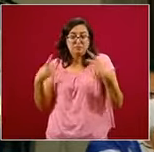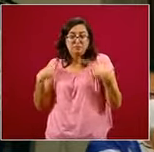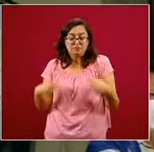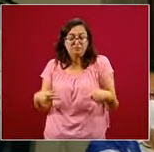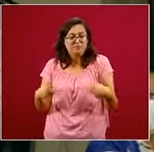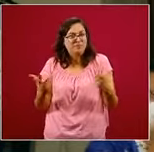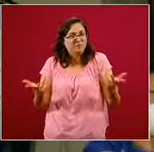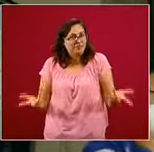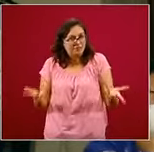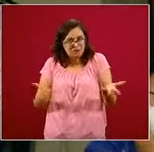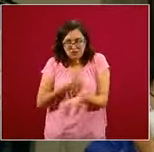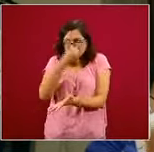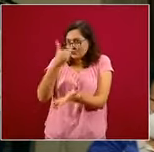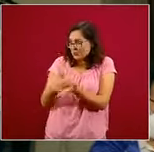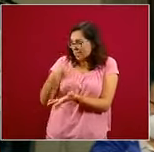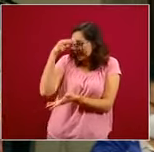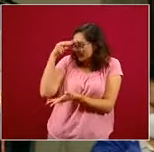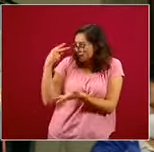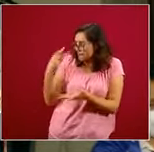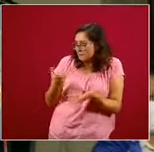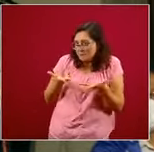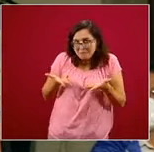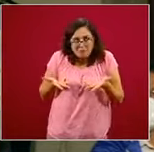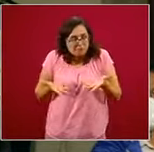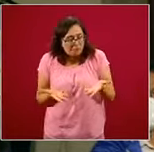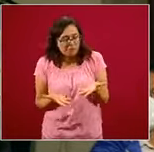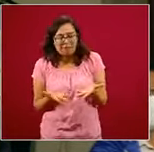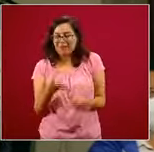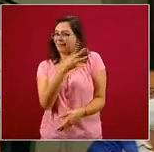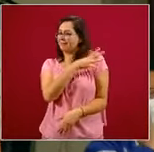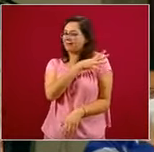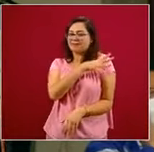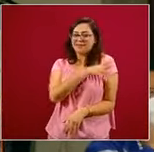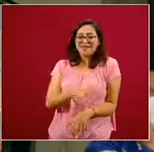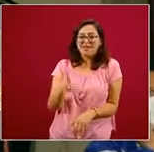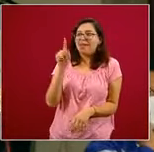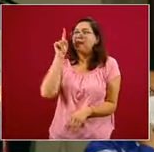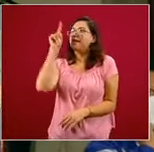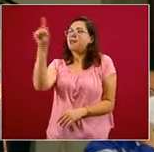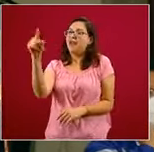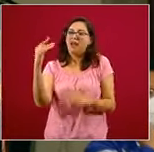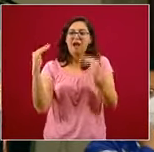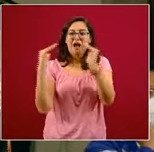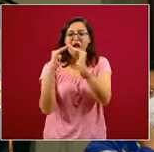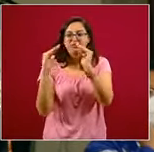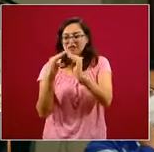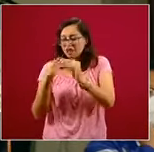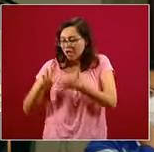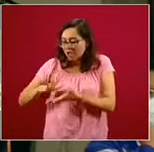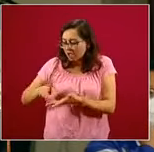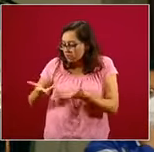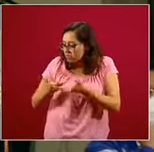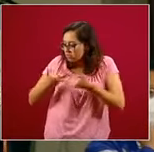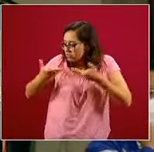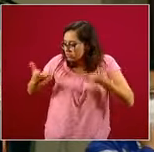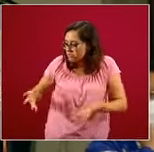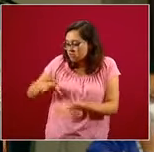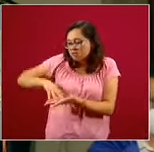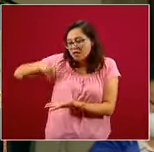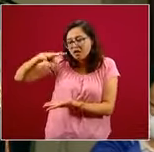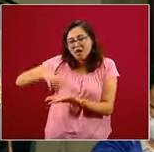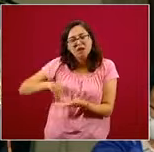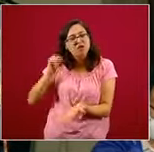increíble en una ciudad como la Ciudad de México, viviendas con piso de tierra, encontramos